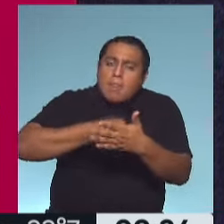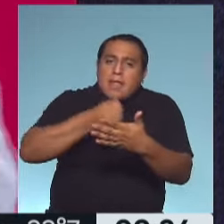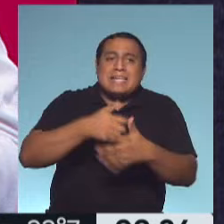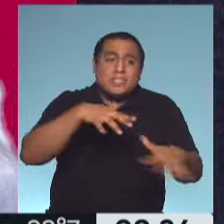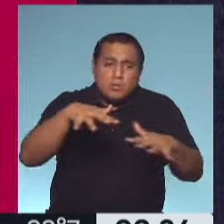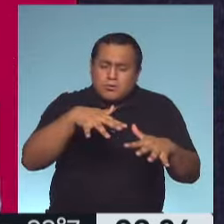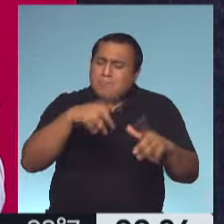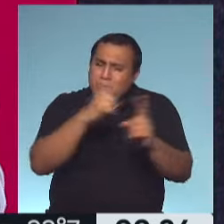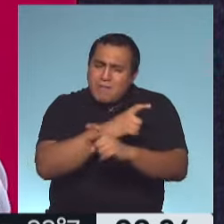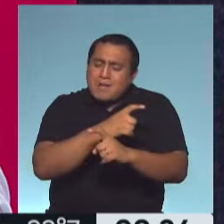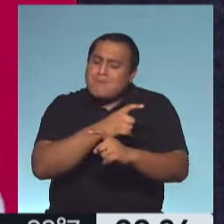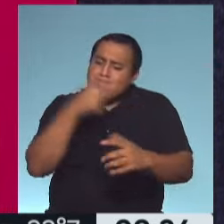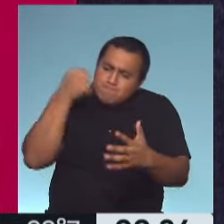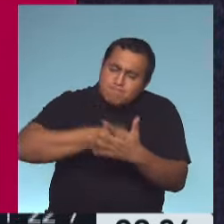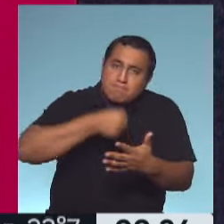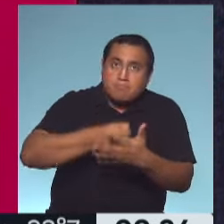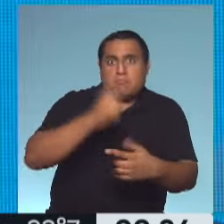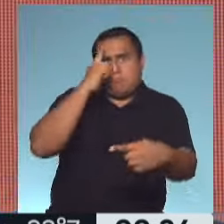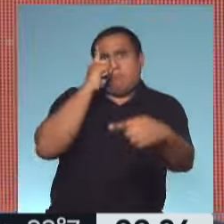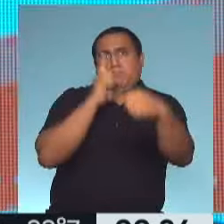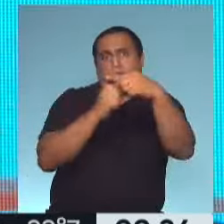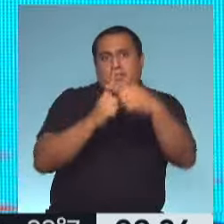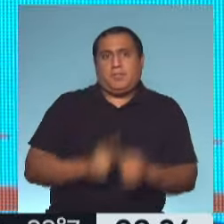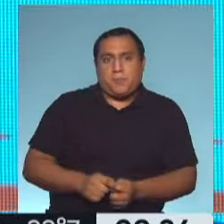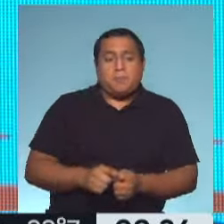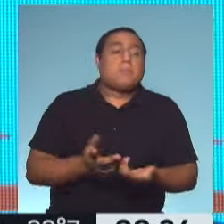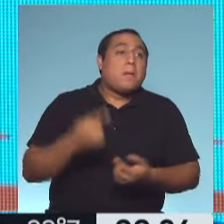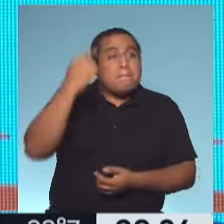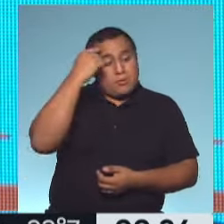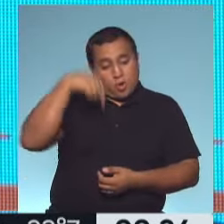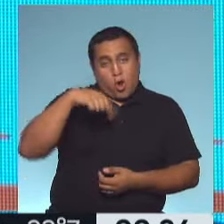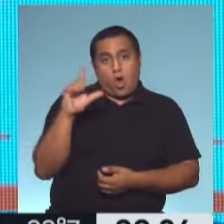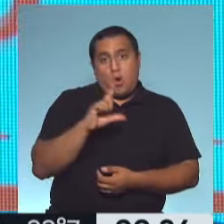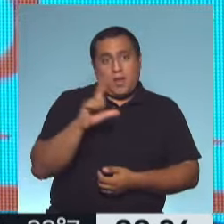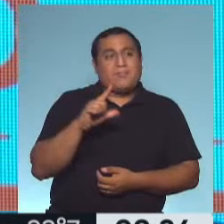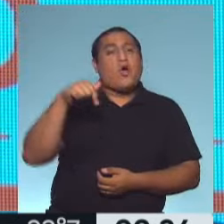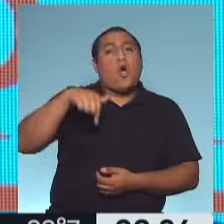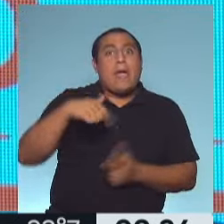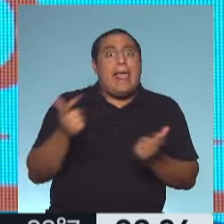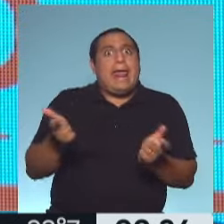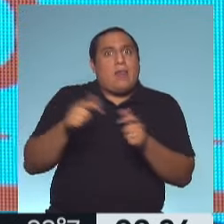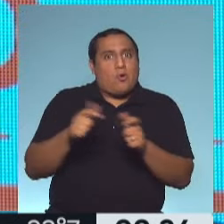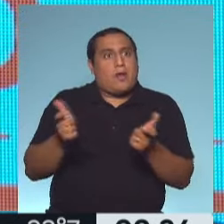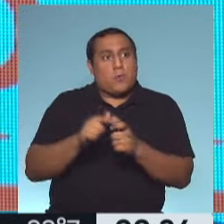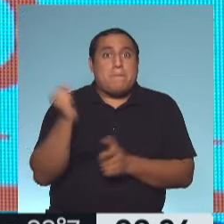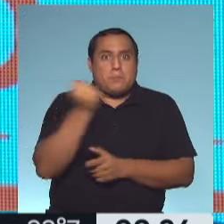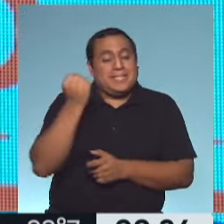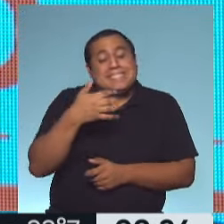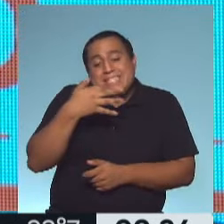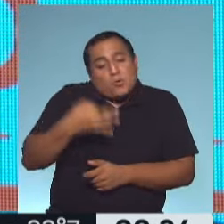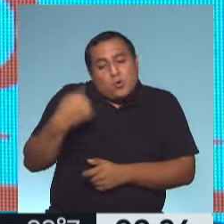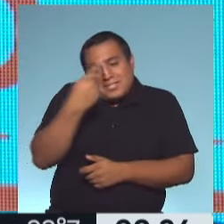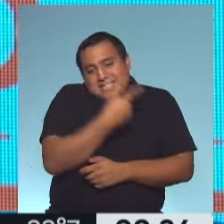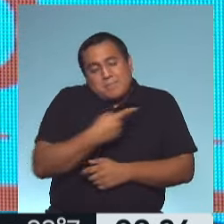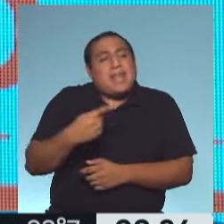situación desde un lugar mucho más positivo. Ahora pienso, hoy lunes, hoy hay reuniones muy importantes. Seguramente esta semana vamos a